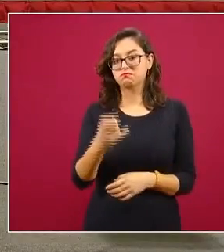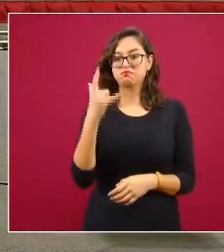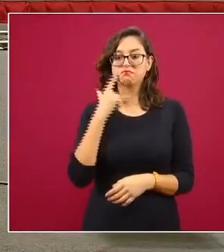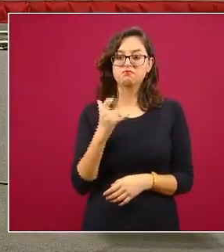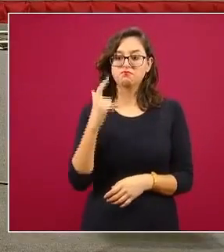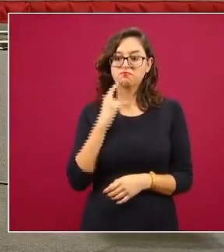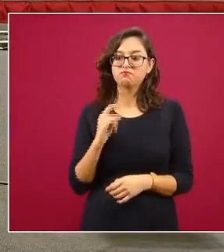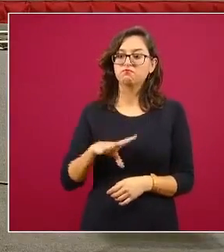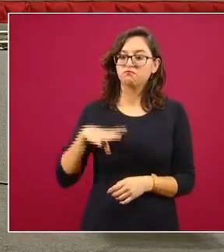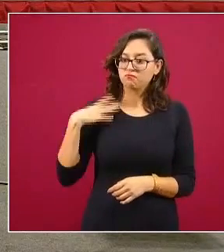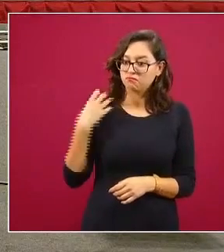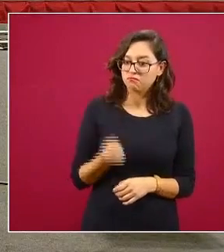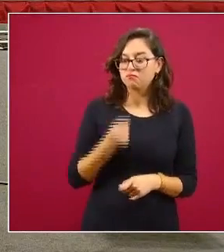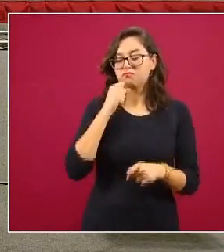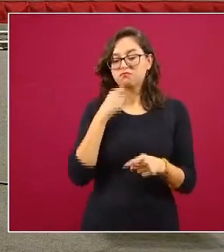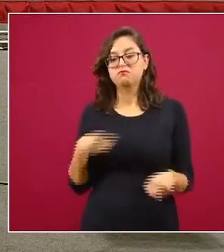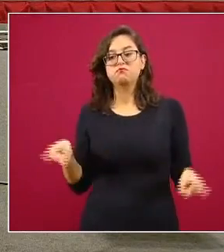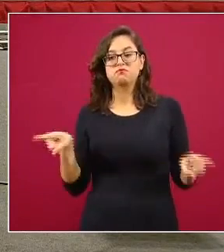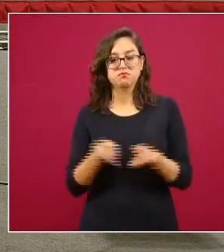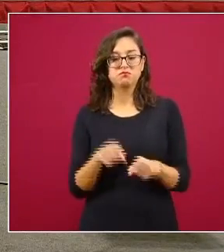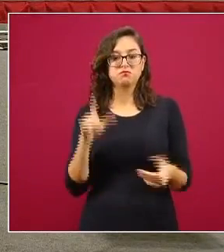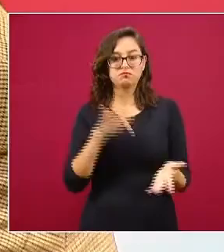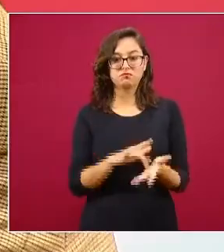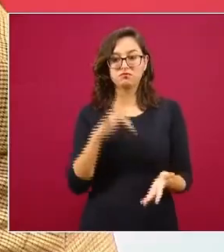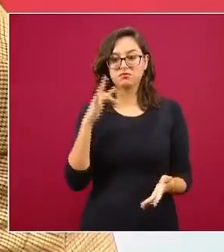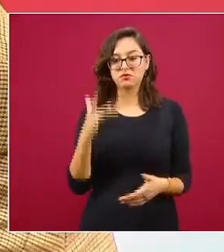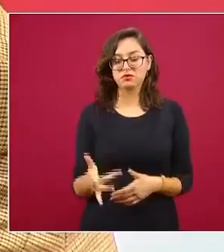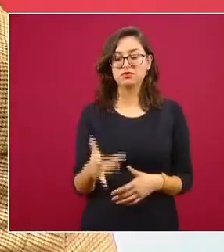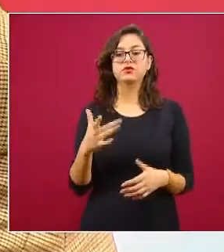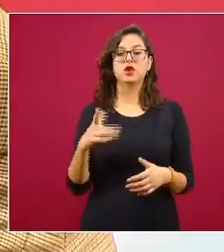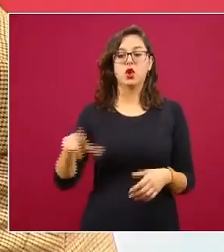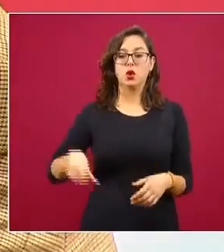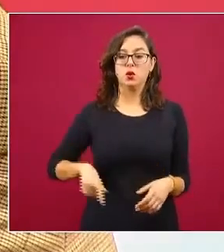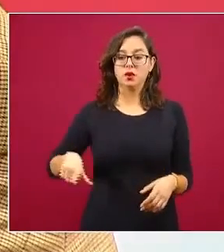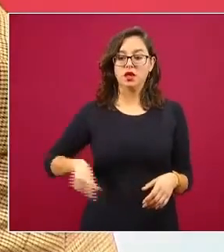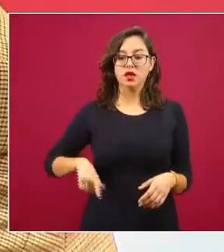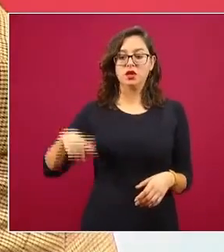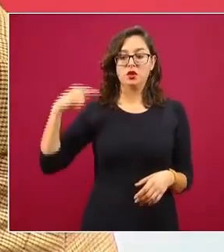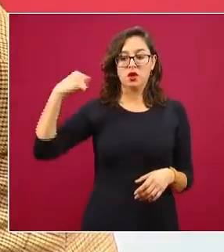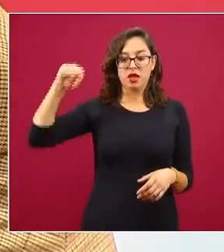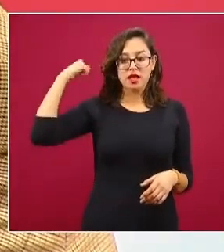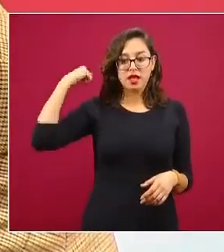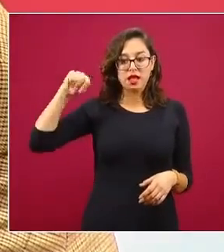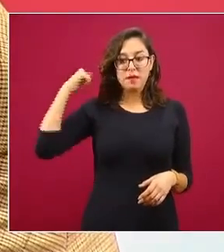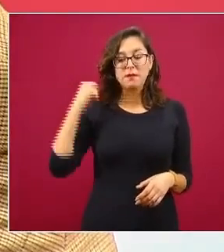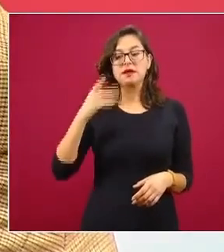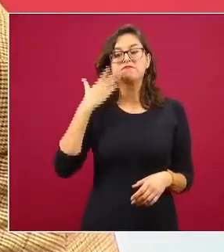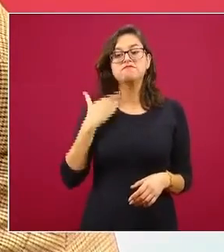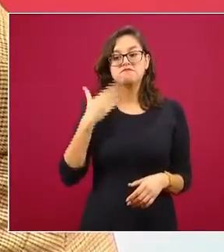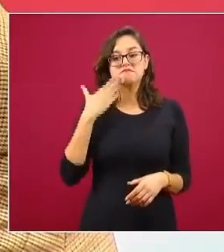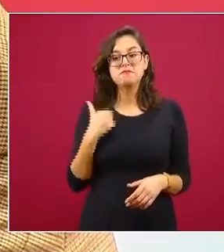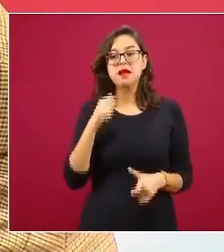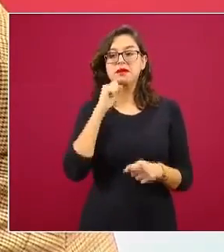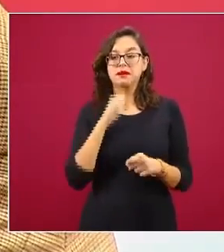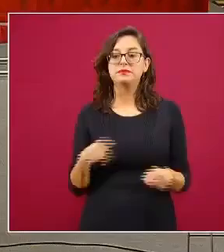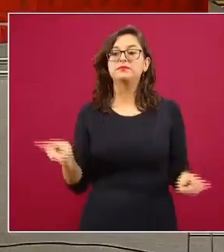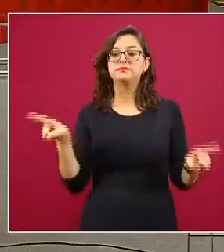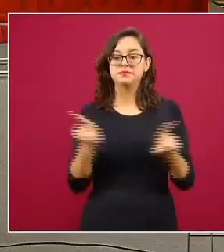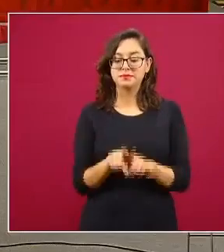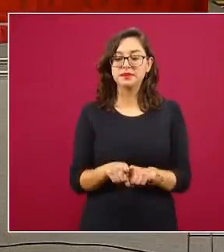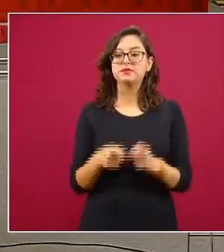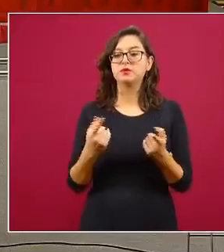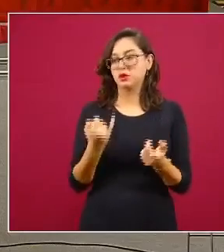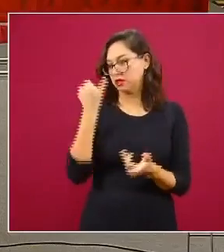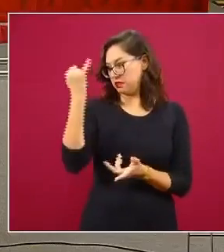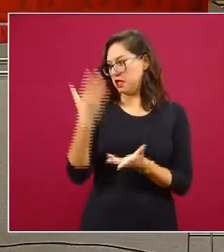y agradezco mucho también al gobierno de Tabasco, tanto por la hospitalidad como por haber abrazado esta iniciativa con